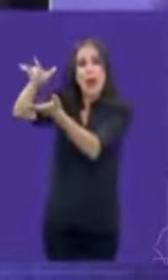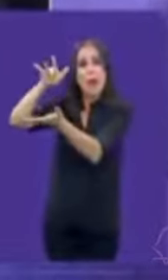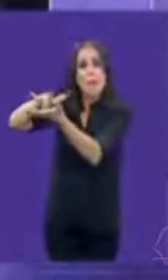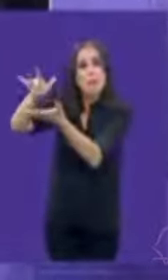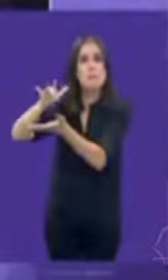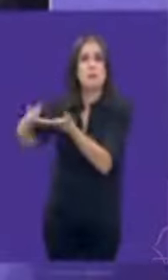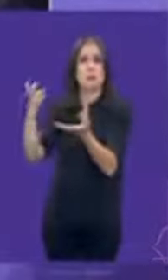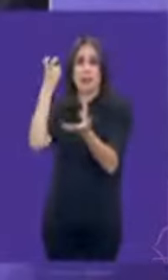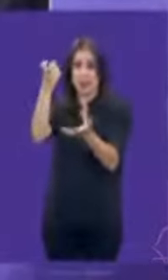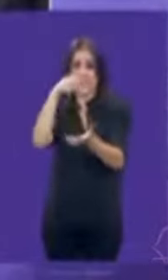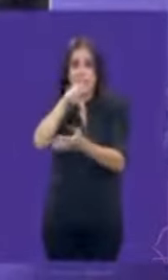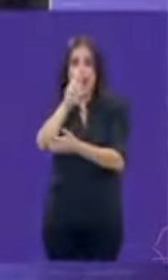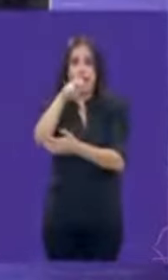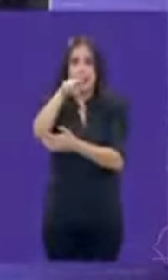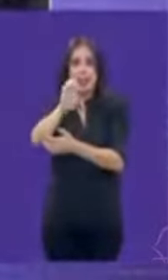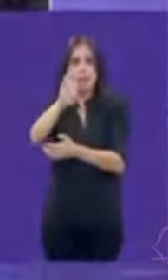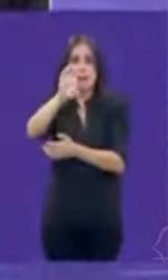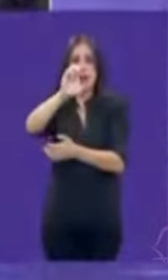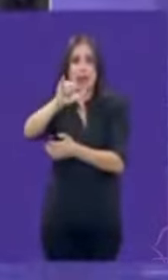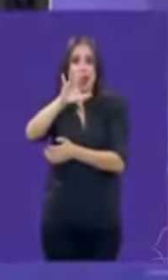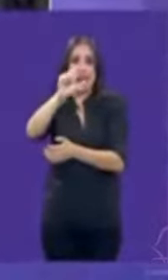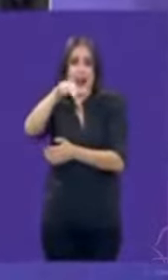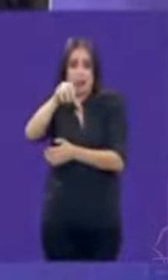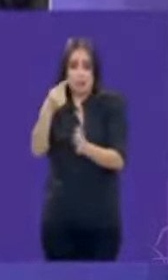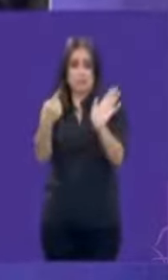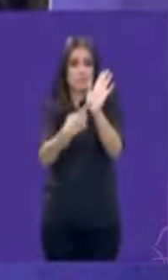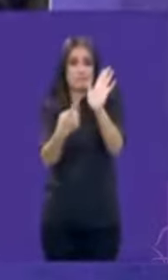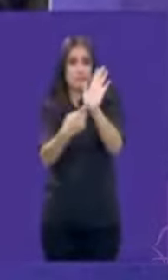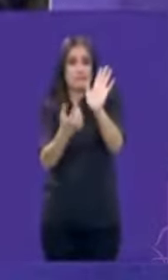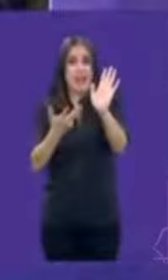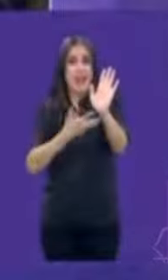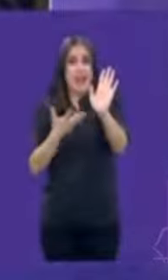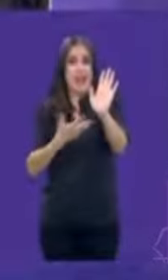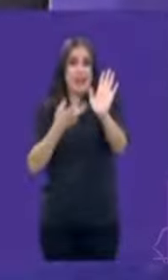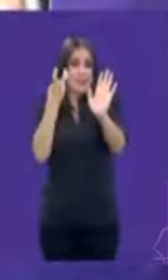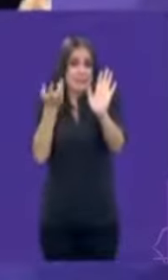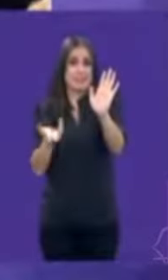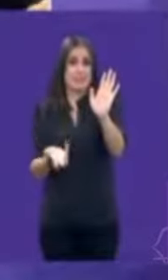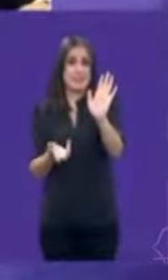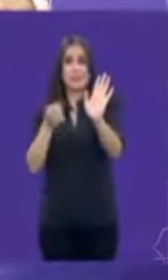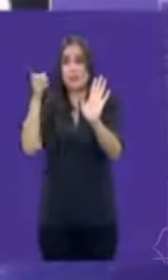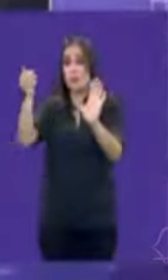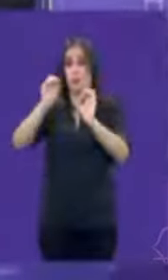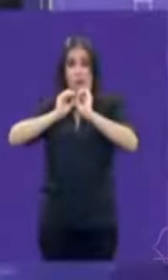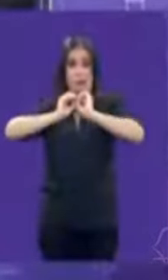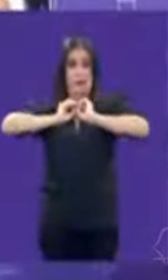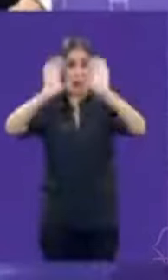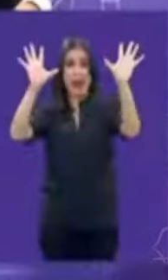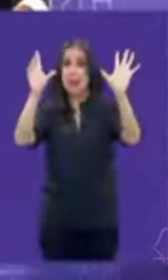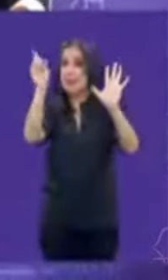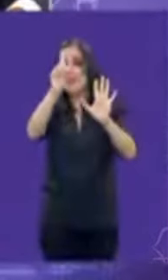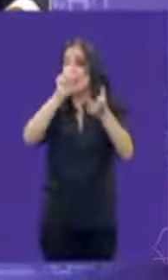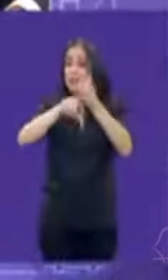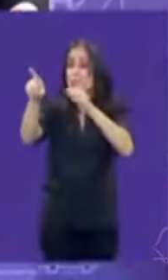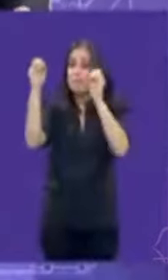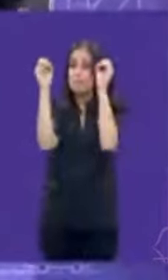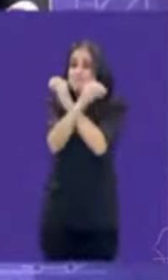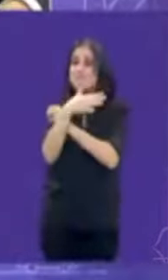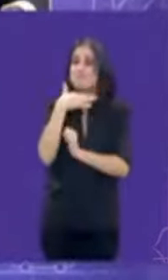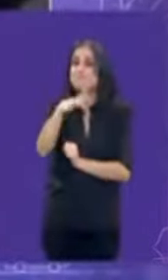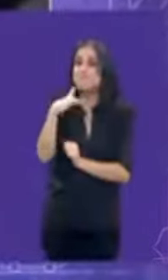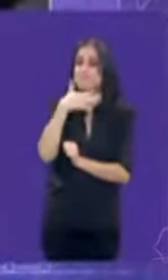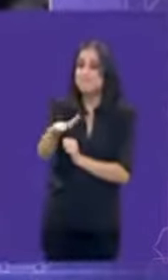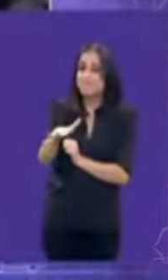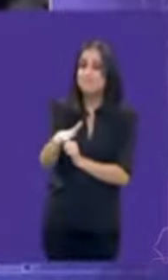de René Bejarano, mi querida Clara. Por eso yo dije, no eres Clara, eres turbia, eres opaca. Y miren,